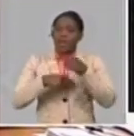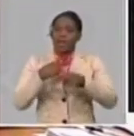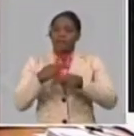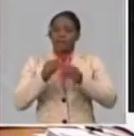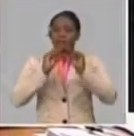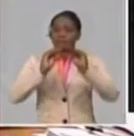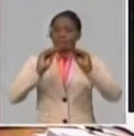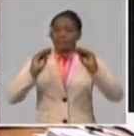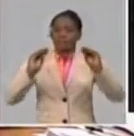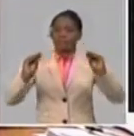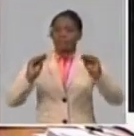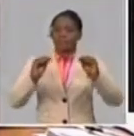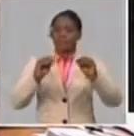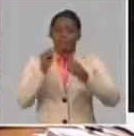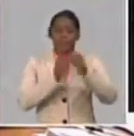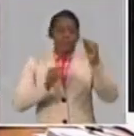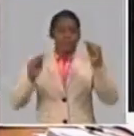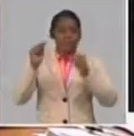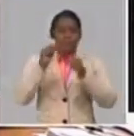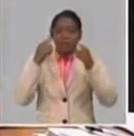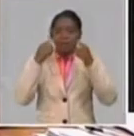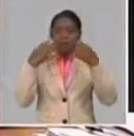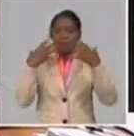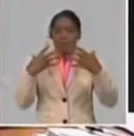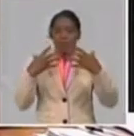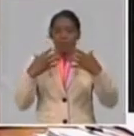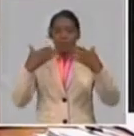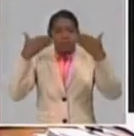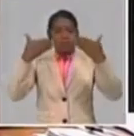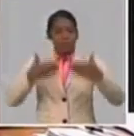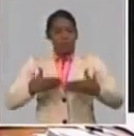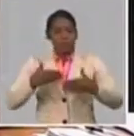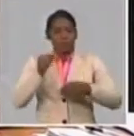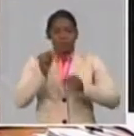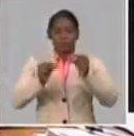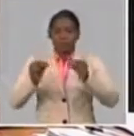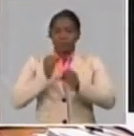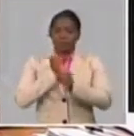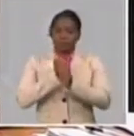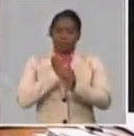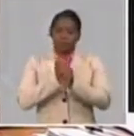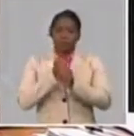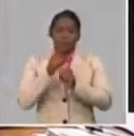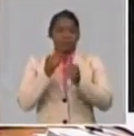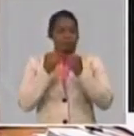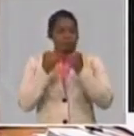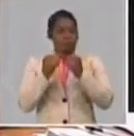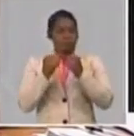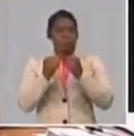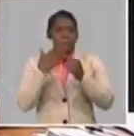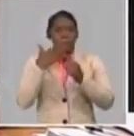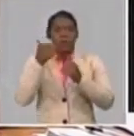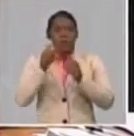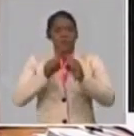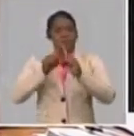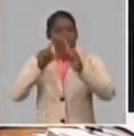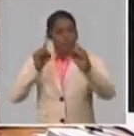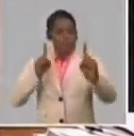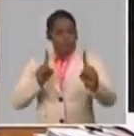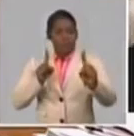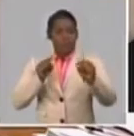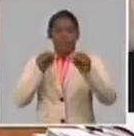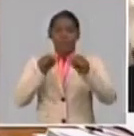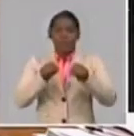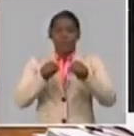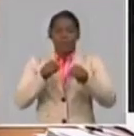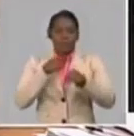primer lugar la salud de los trabajadores desde el reforzamiento del aislamiento social. Solo a manera de